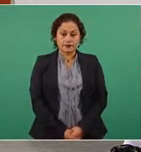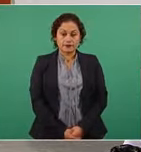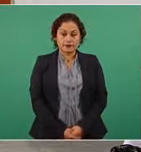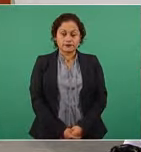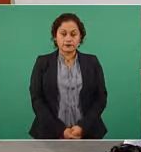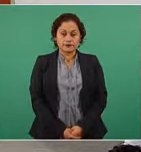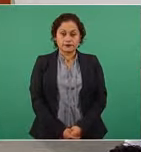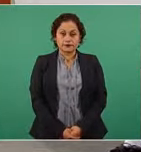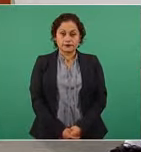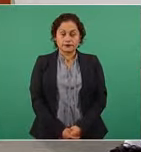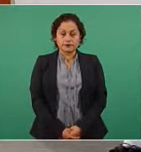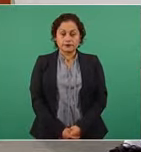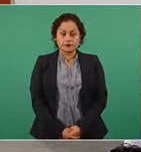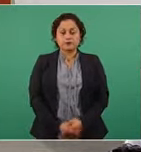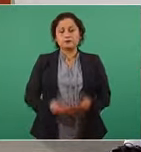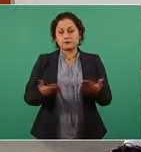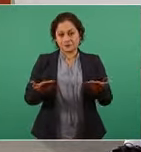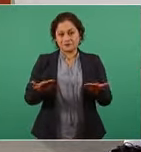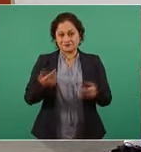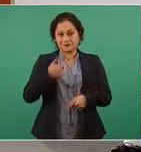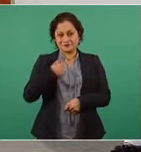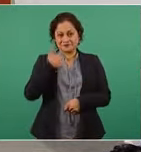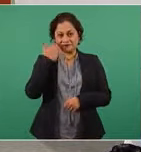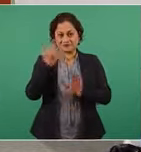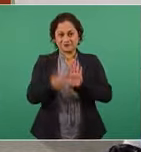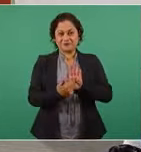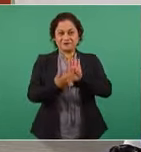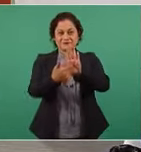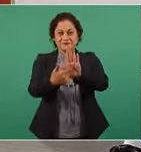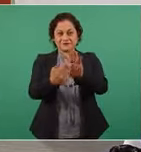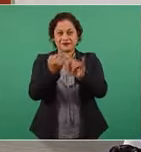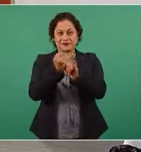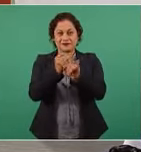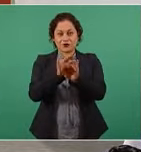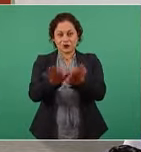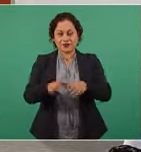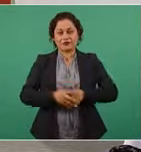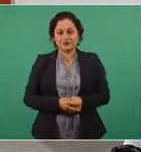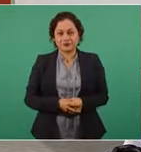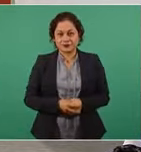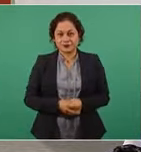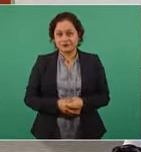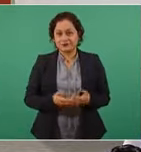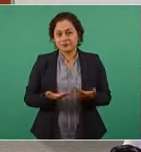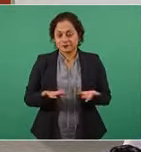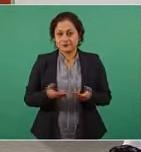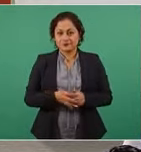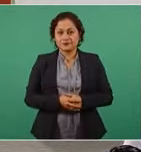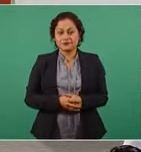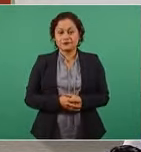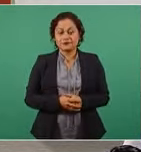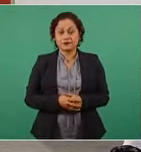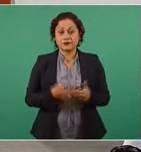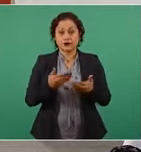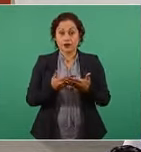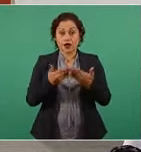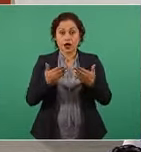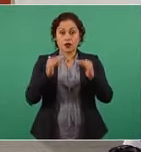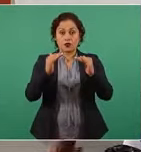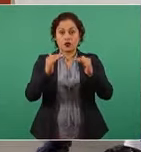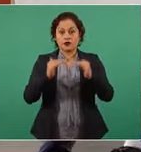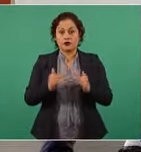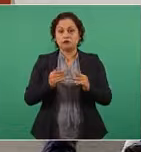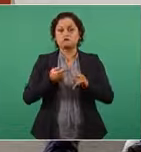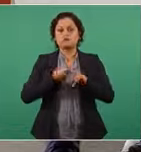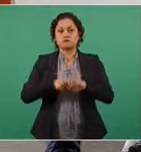esa era la información que queríamos transmitir y vamos a preguntas.